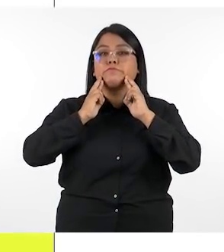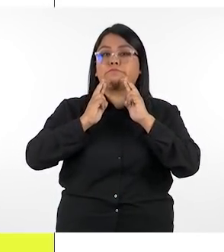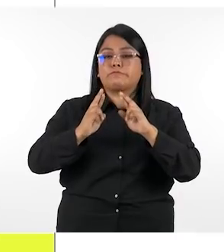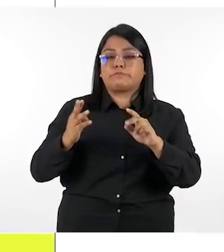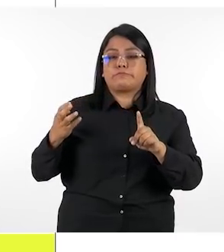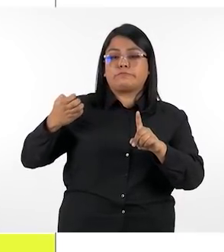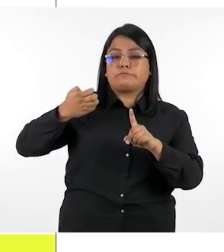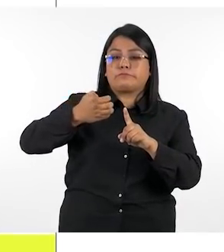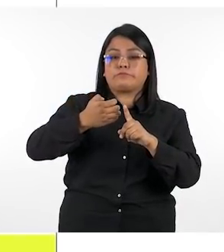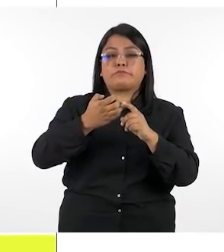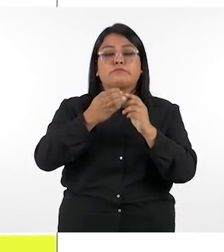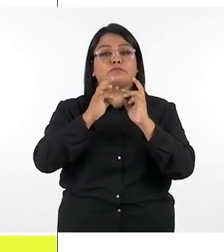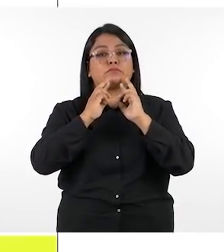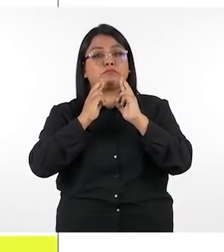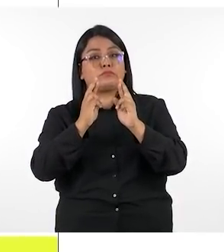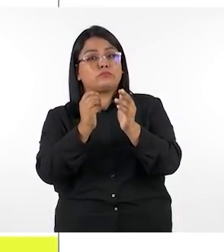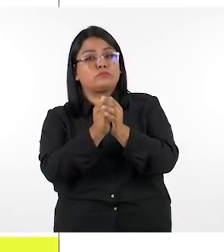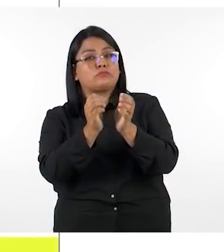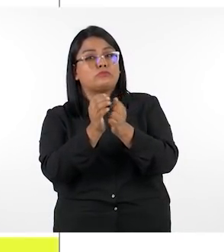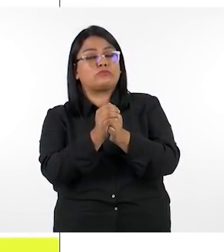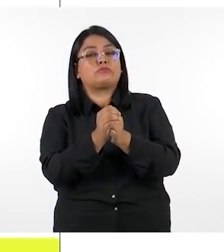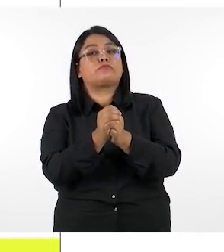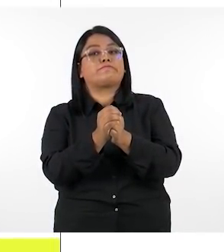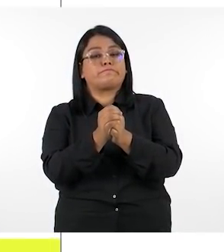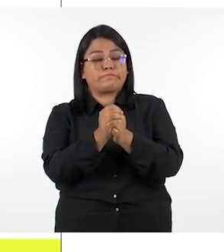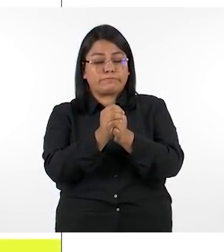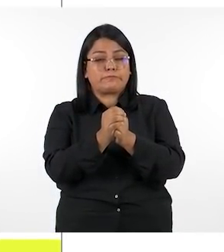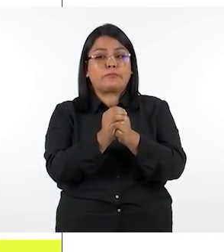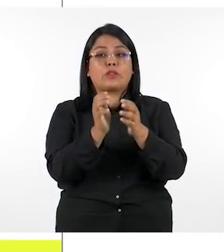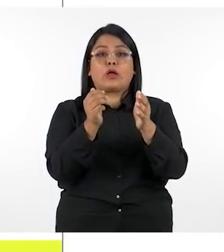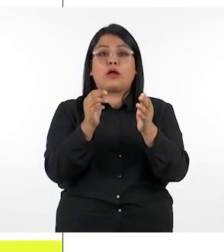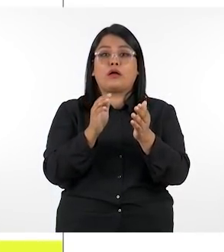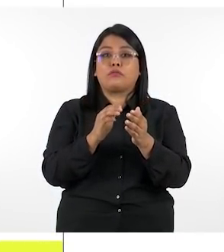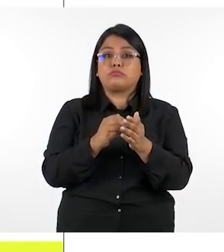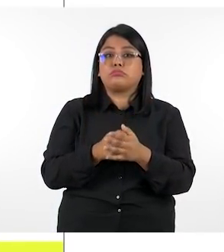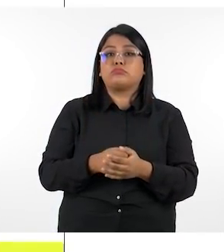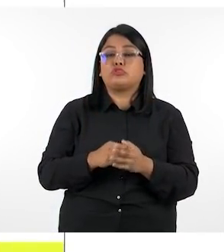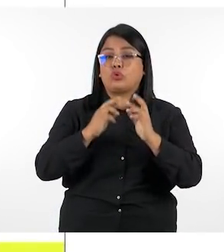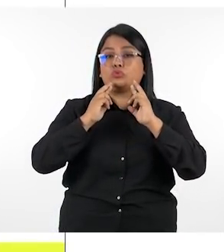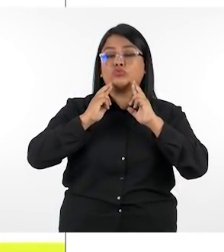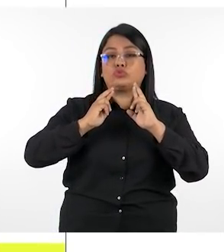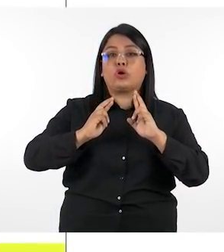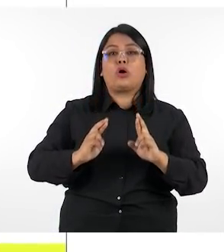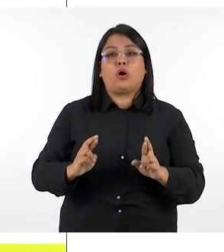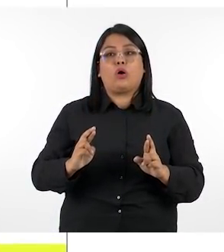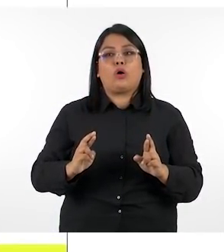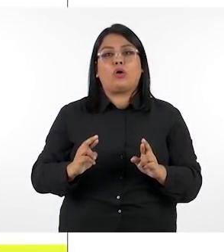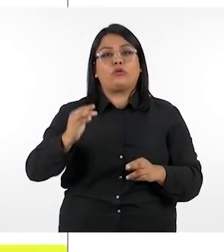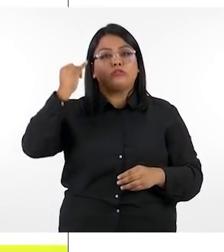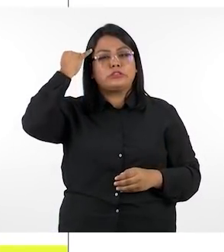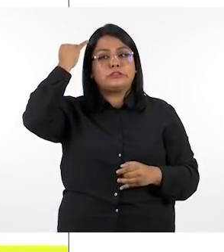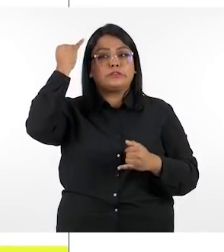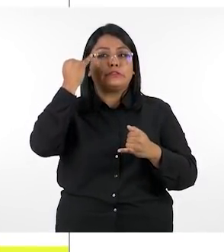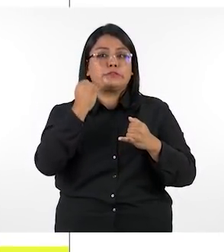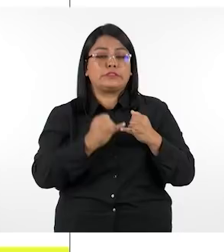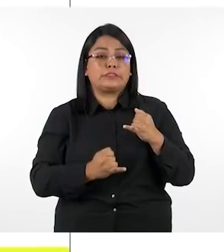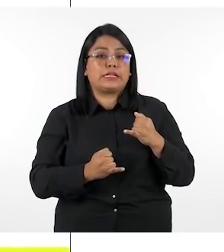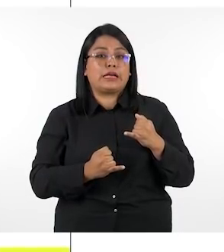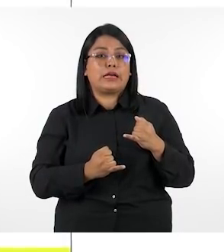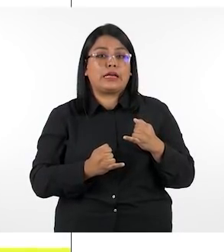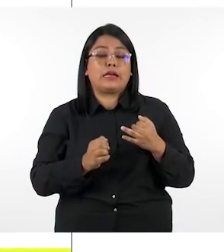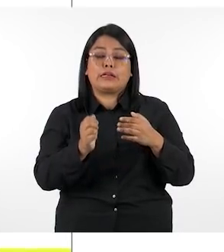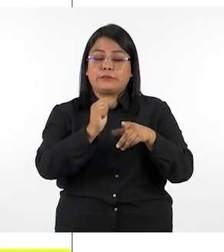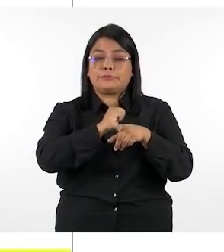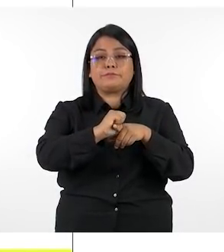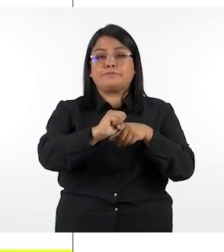clase responden al enfoque de resolución de problemas que plantea los pasos problema solución